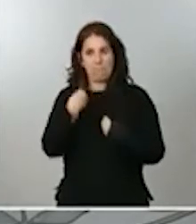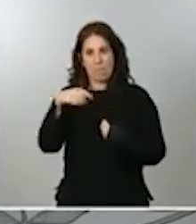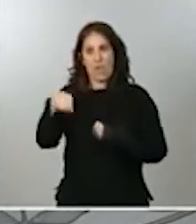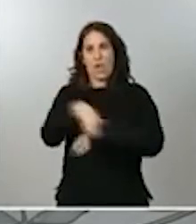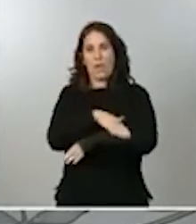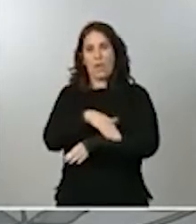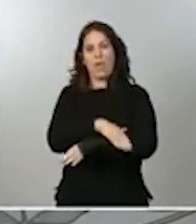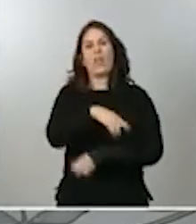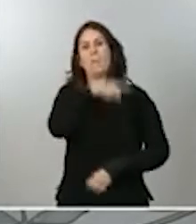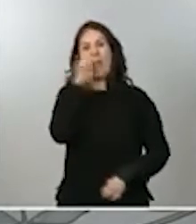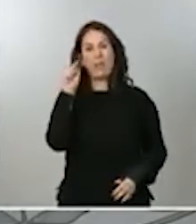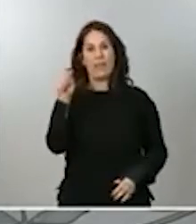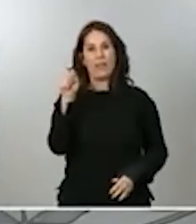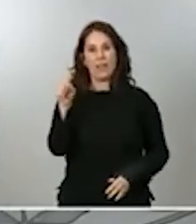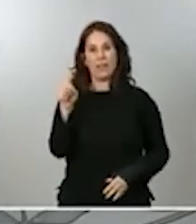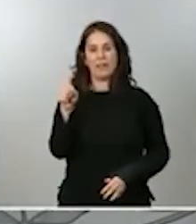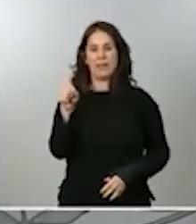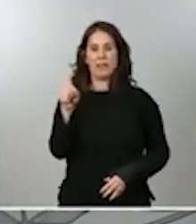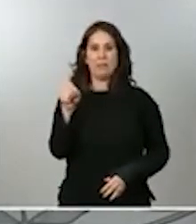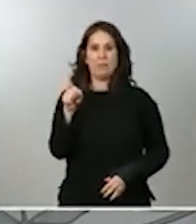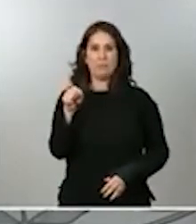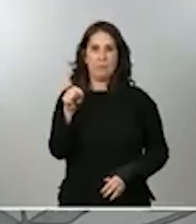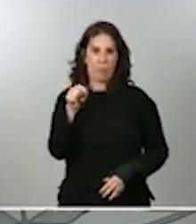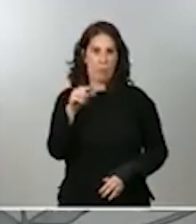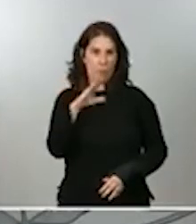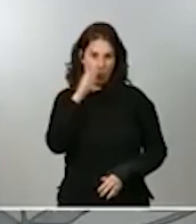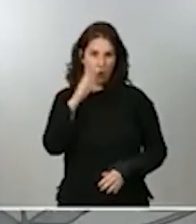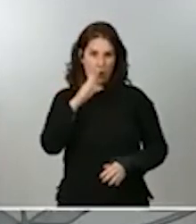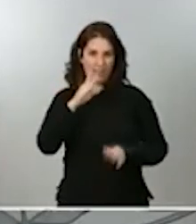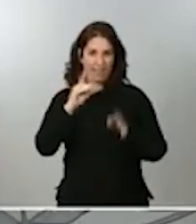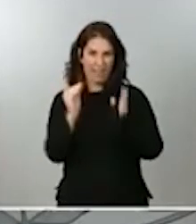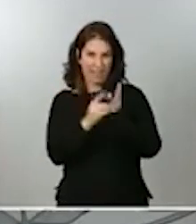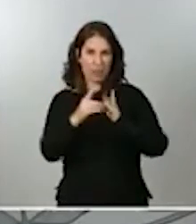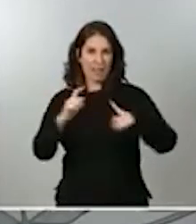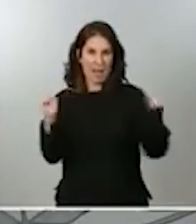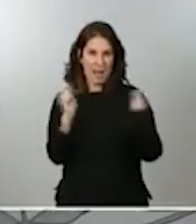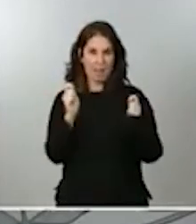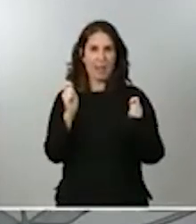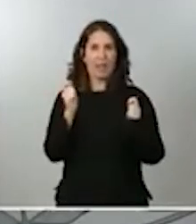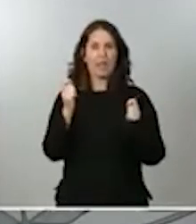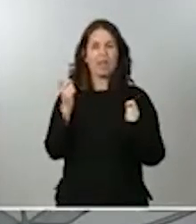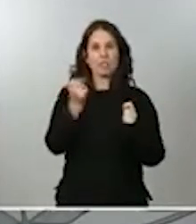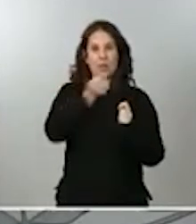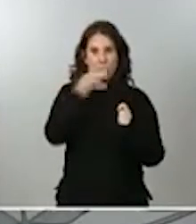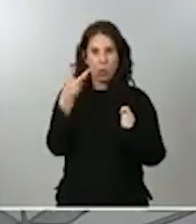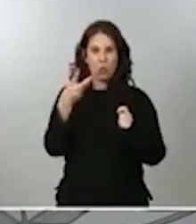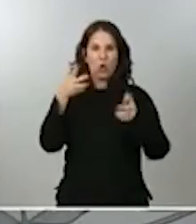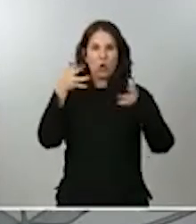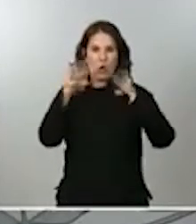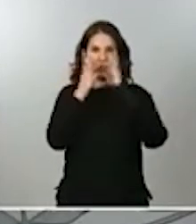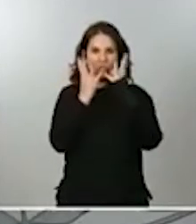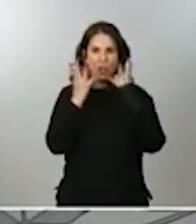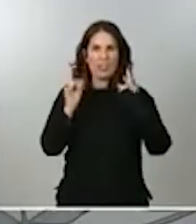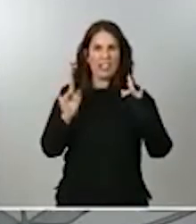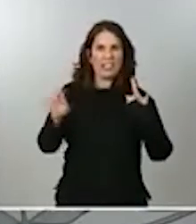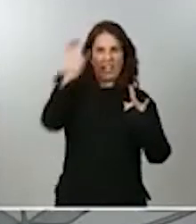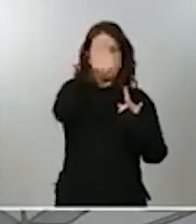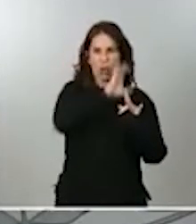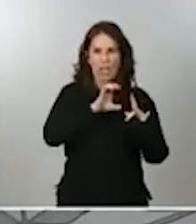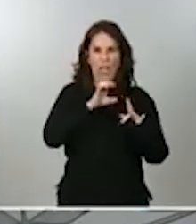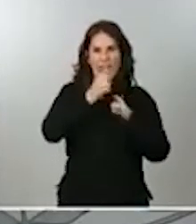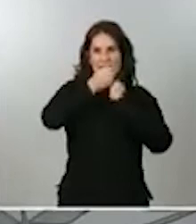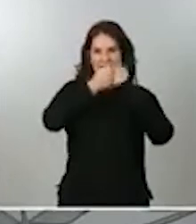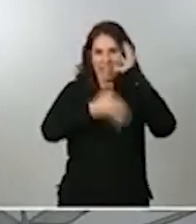decreto de alarma, hacer efectivo la resolución del Consejo Interterritorial, el mandato, el dictado del Consejo